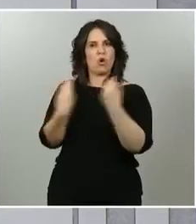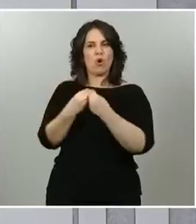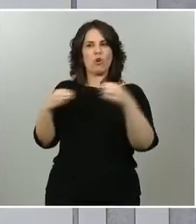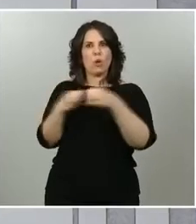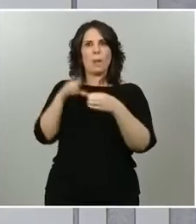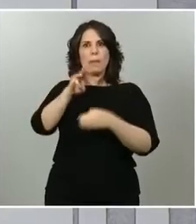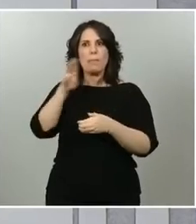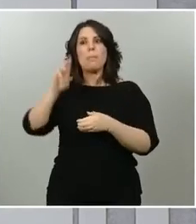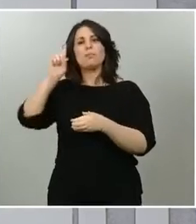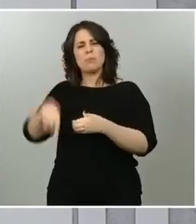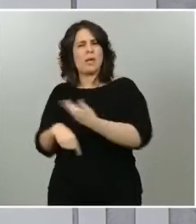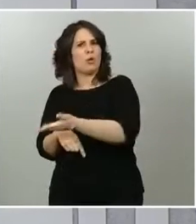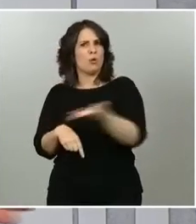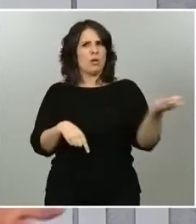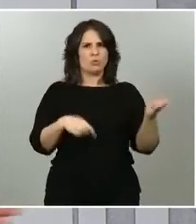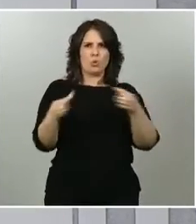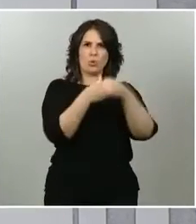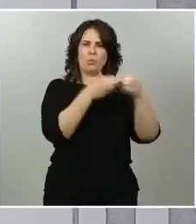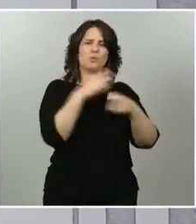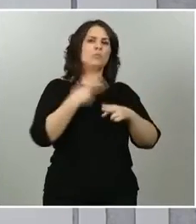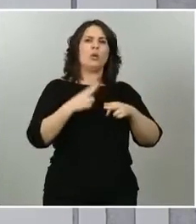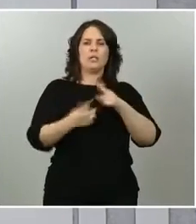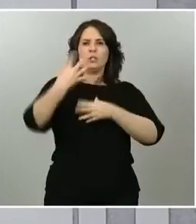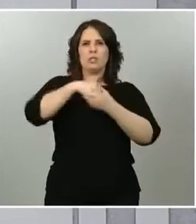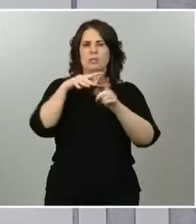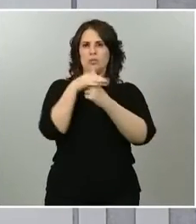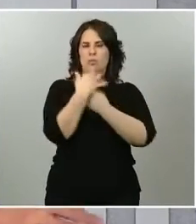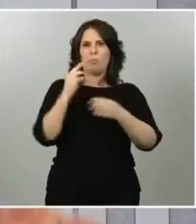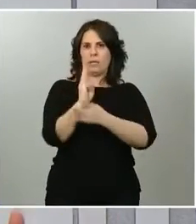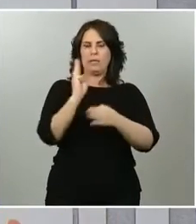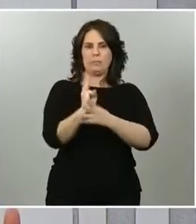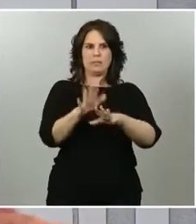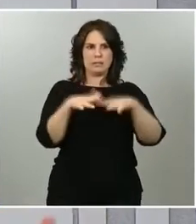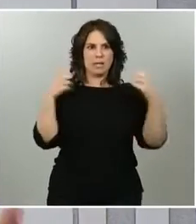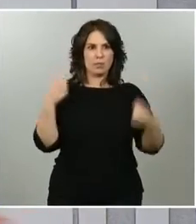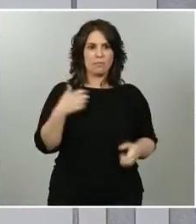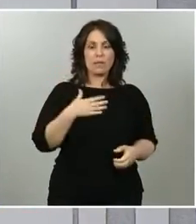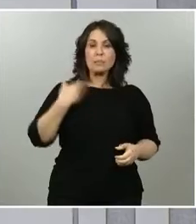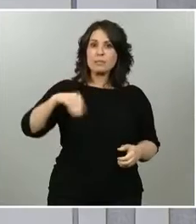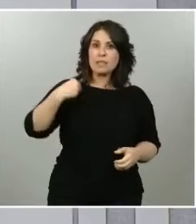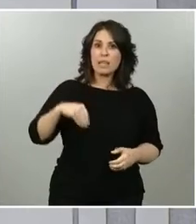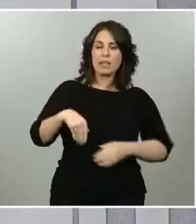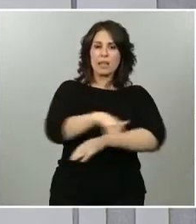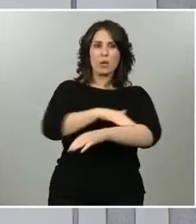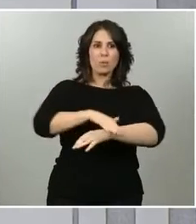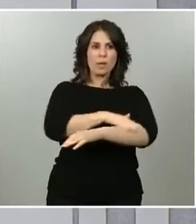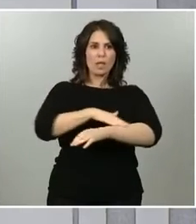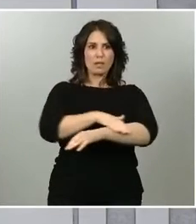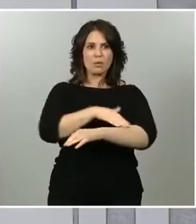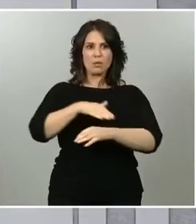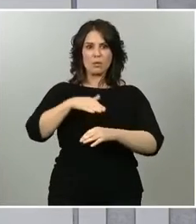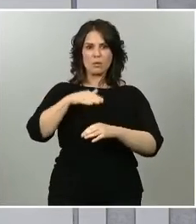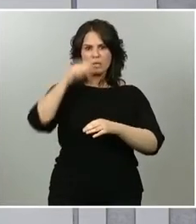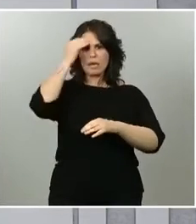de fuerzas políticas del marco parlamentario. El presidente del Gobierno, creo que fue a principio de esta semana, tuvo